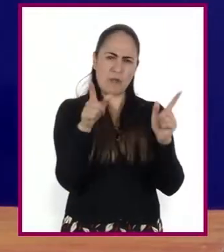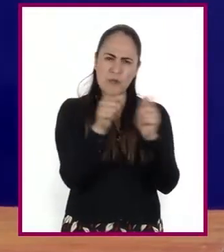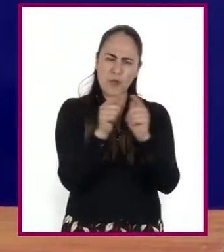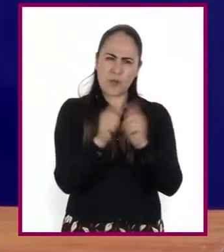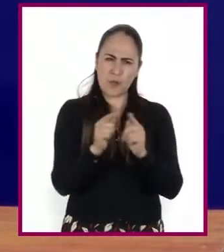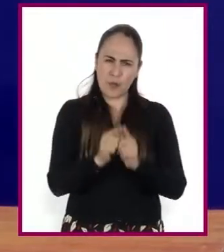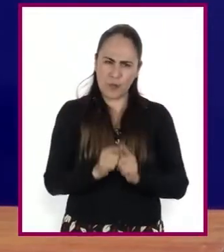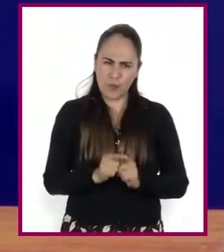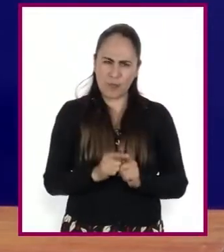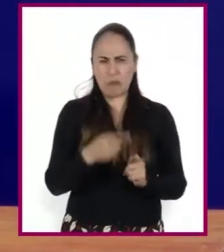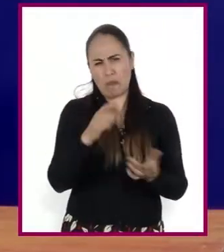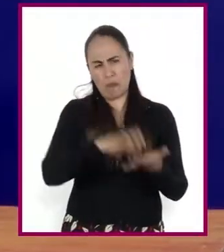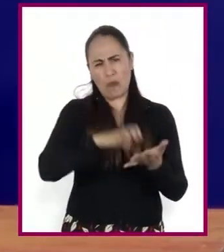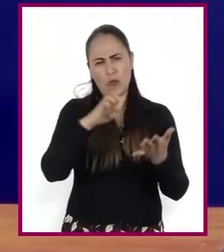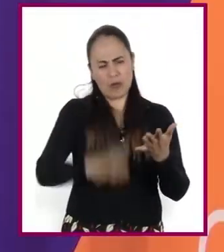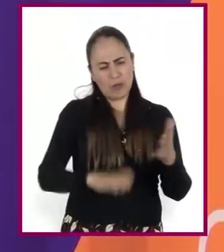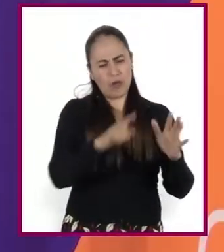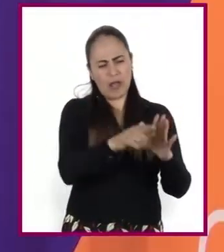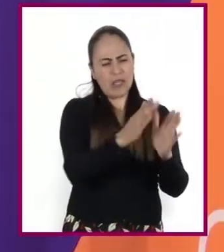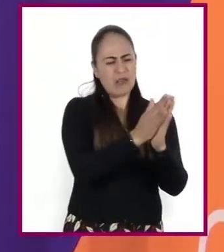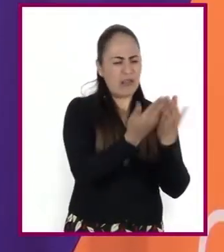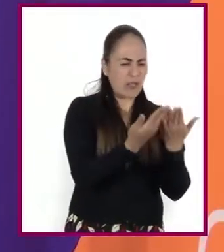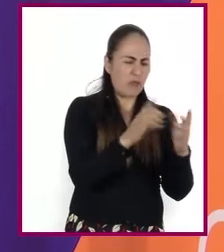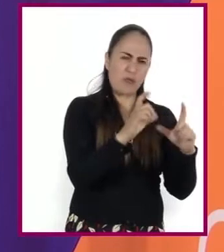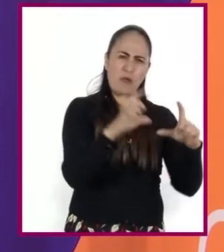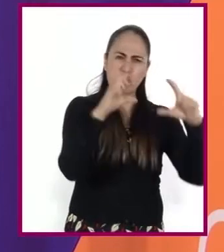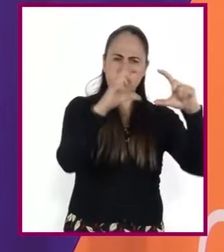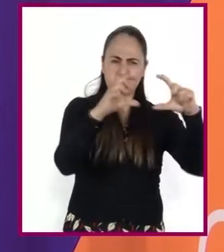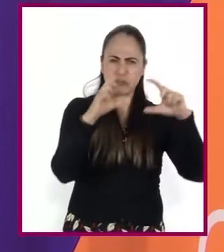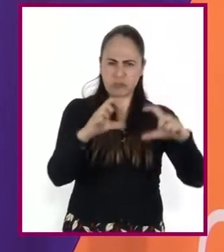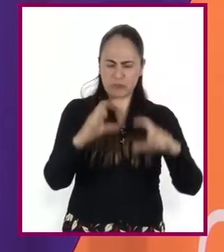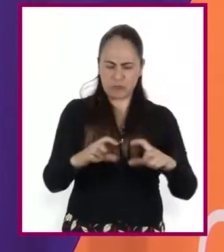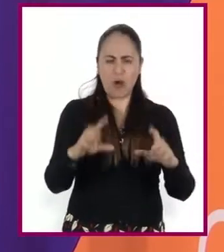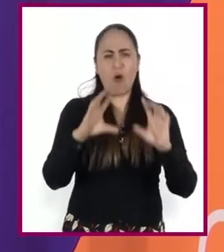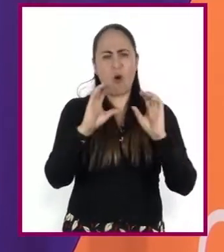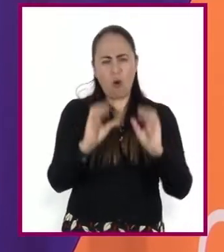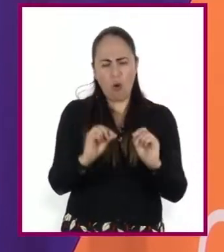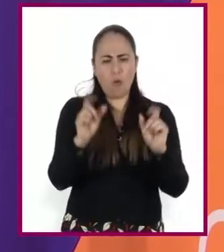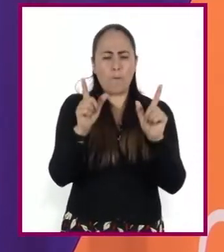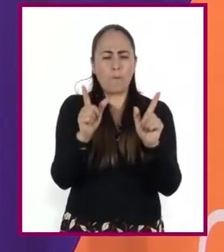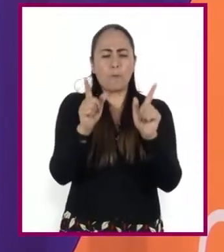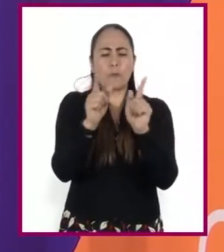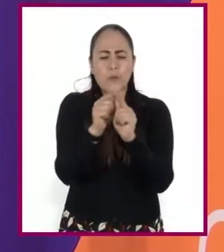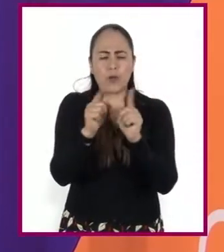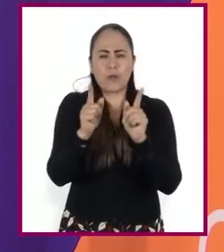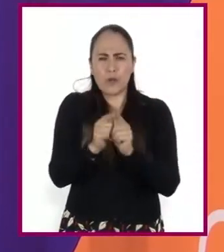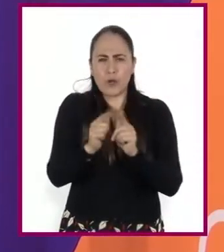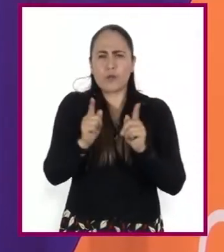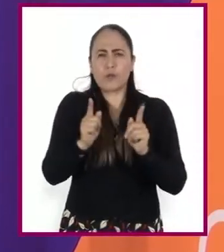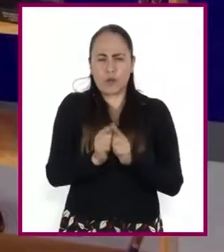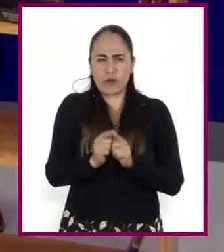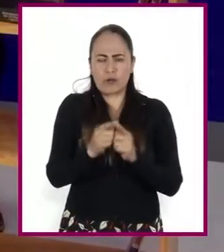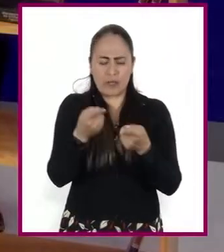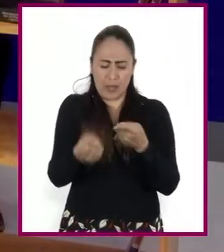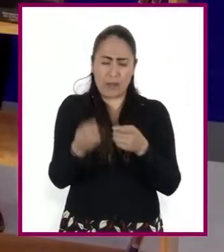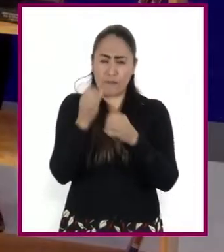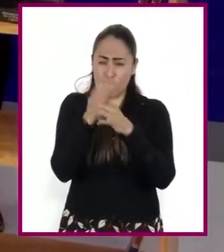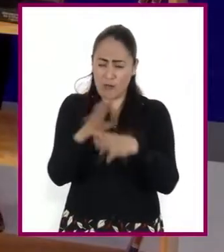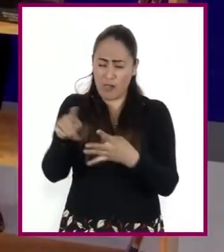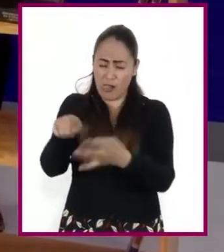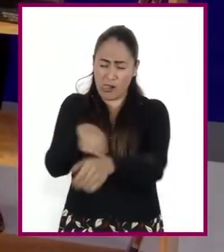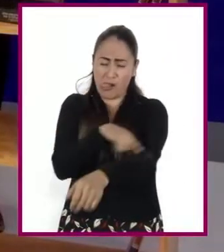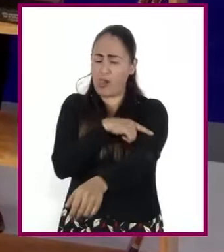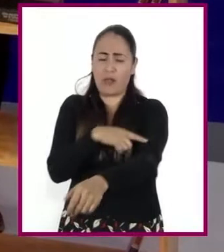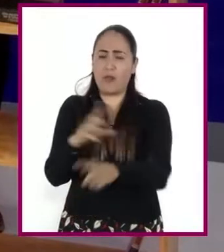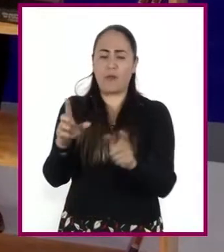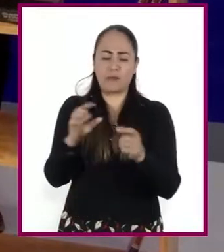qué trataba un escrito literario o que sintetizáramos la información que aparecía en algunos